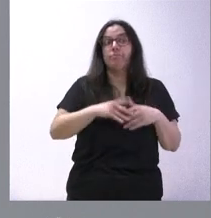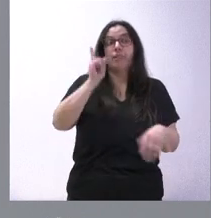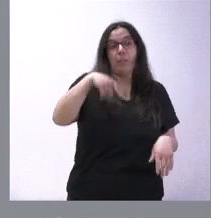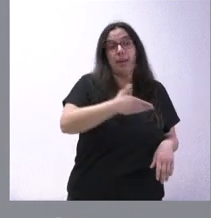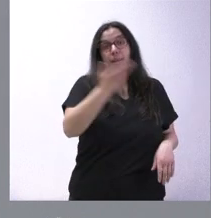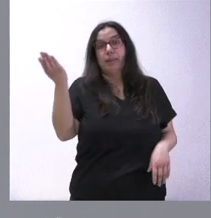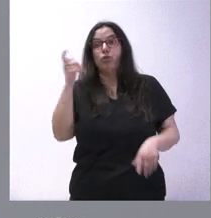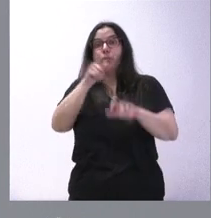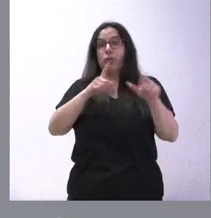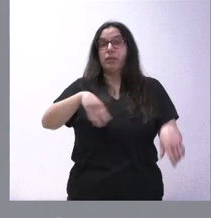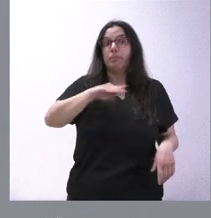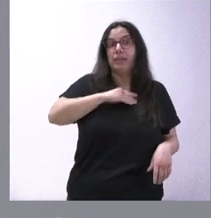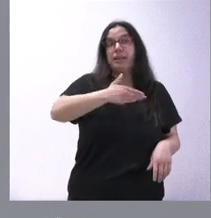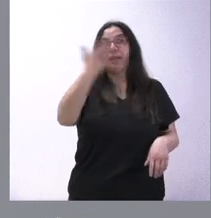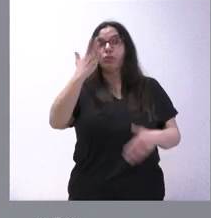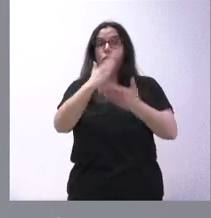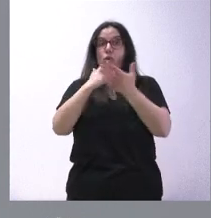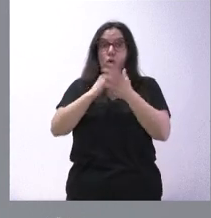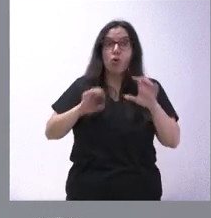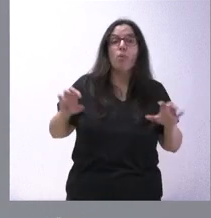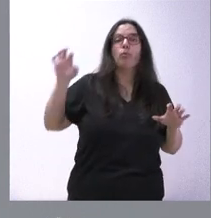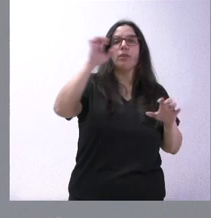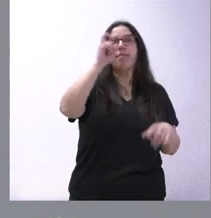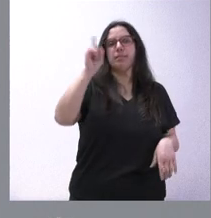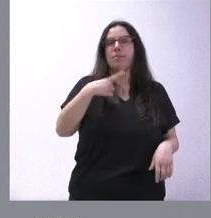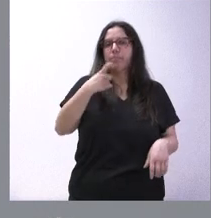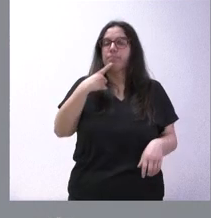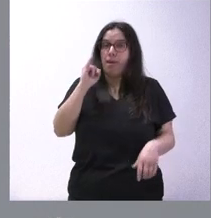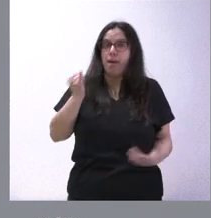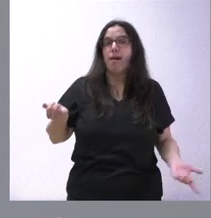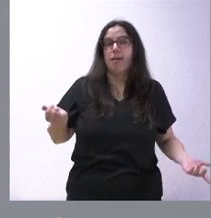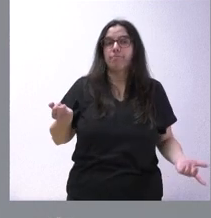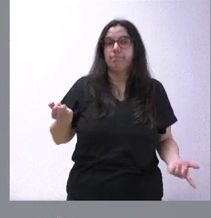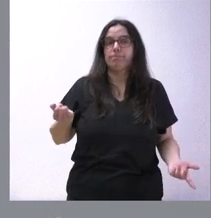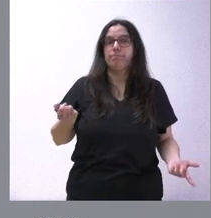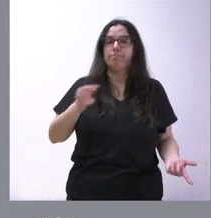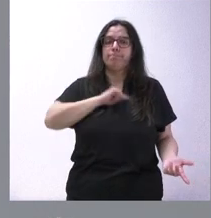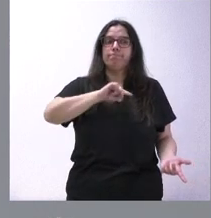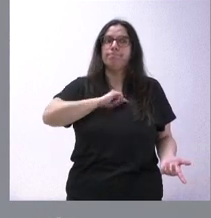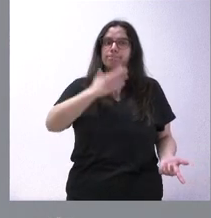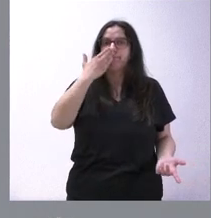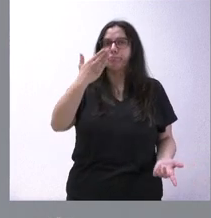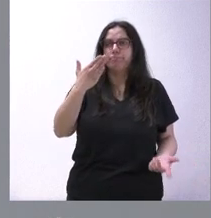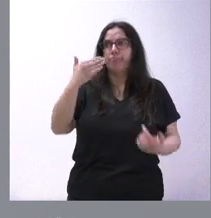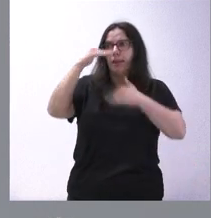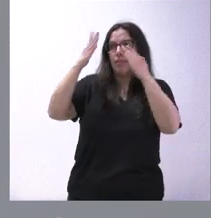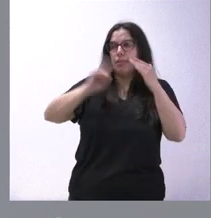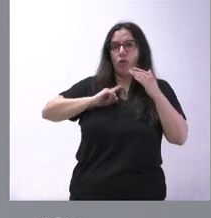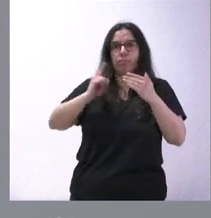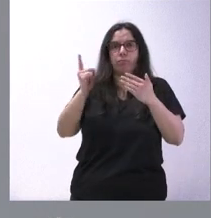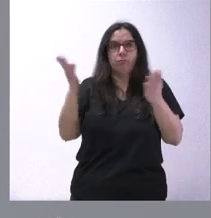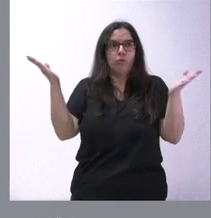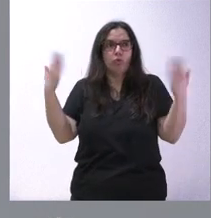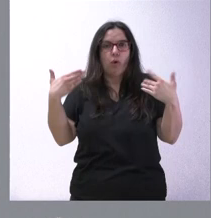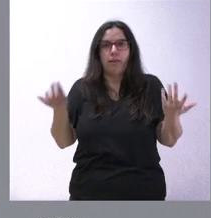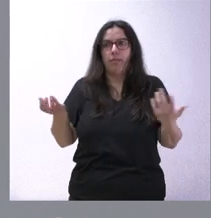los españoles y el resto de las comunidades autónomas tenemos algunas dificultades y nos sentimos francamente desatendidos, olvidados